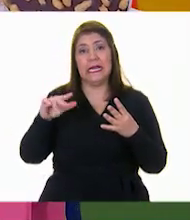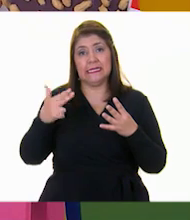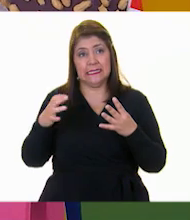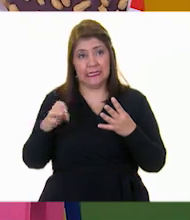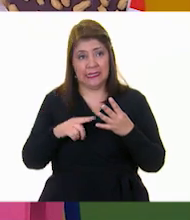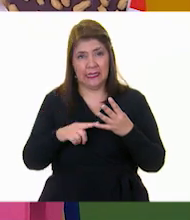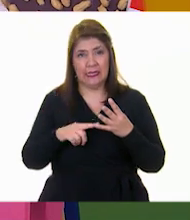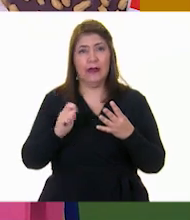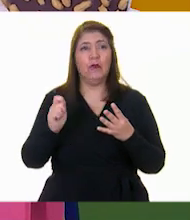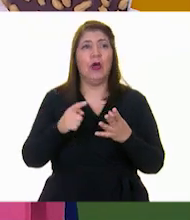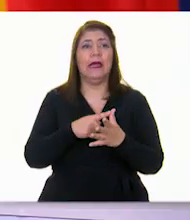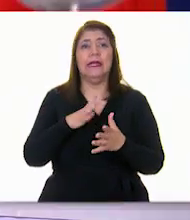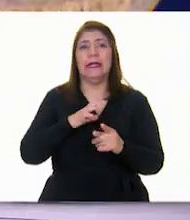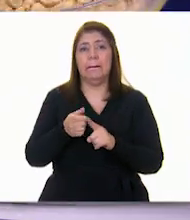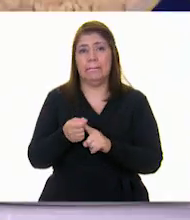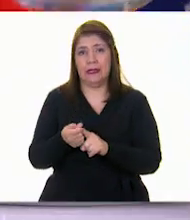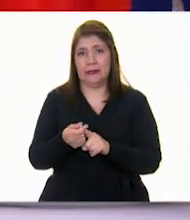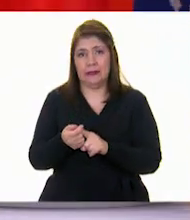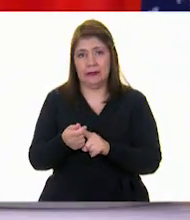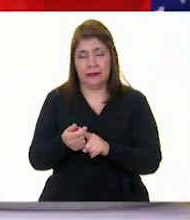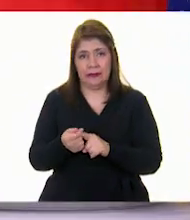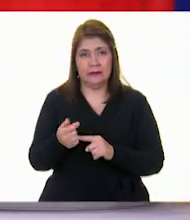tenemos cacahuates,